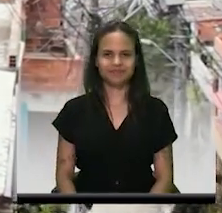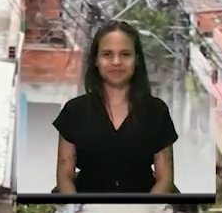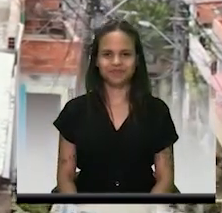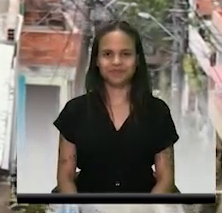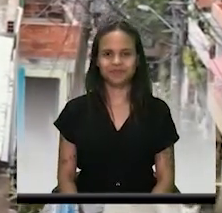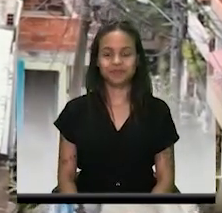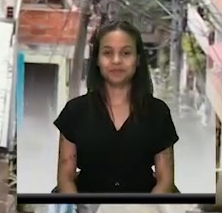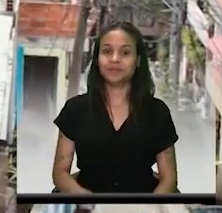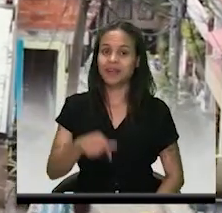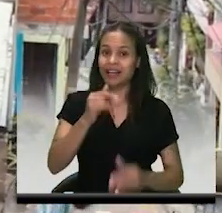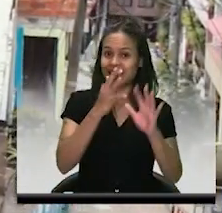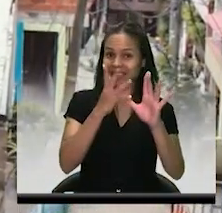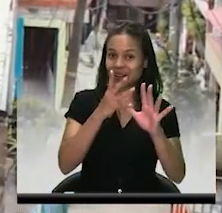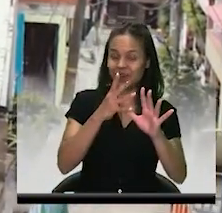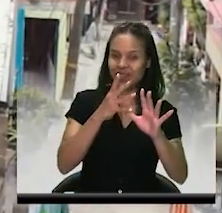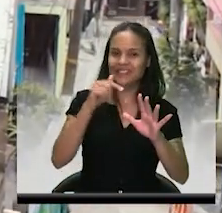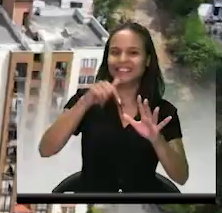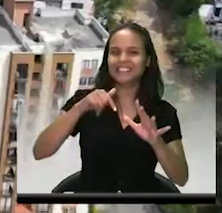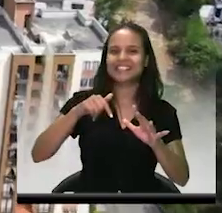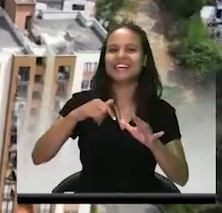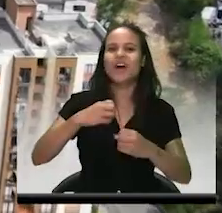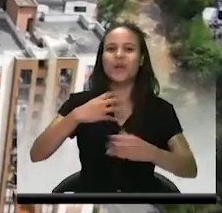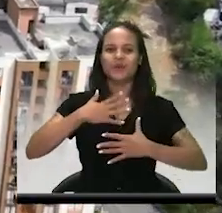Itagüí, ciudad de oportunidades.